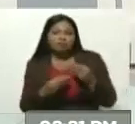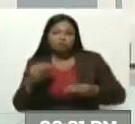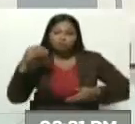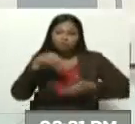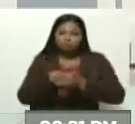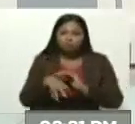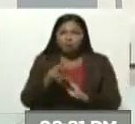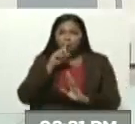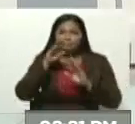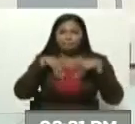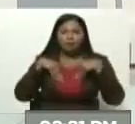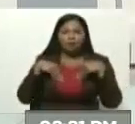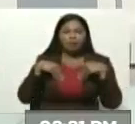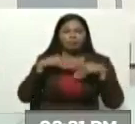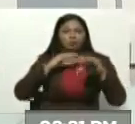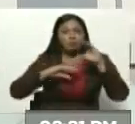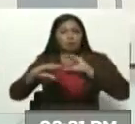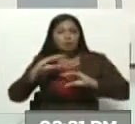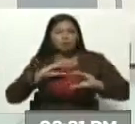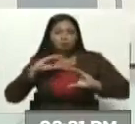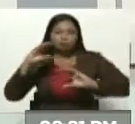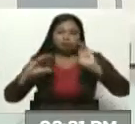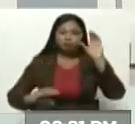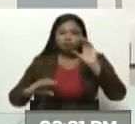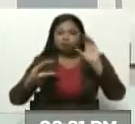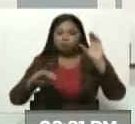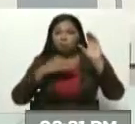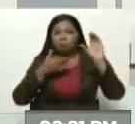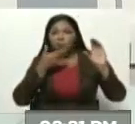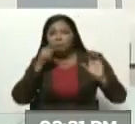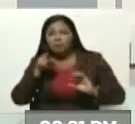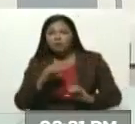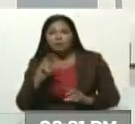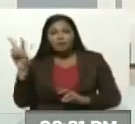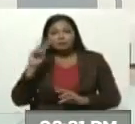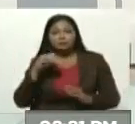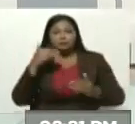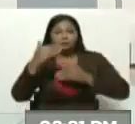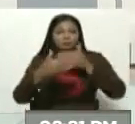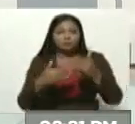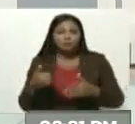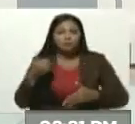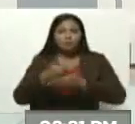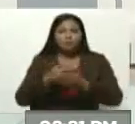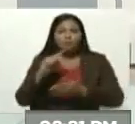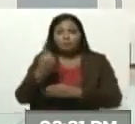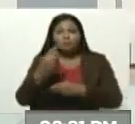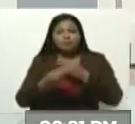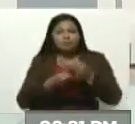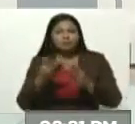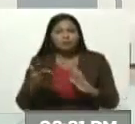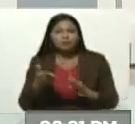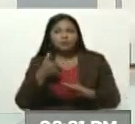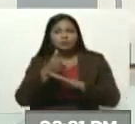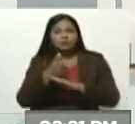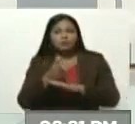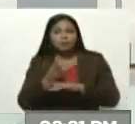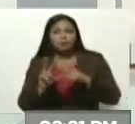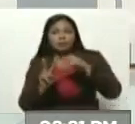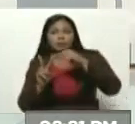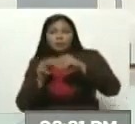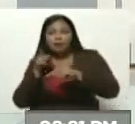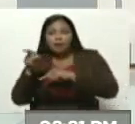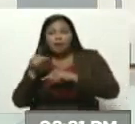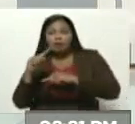silenciar a los medios de comunicación. Recordemos que en 2002, cuando en Venezuela adelantaron un golpe de Estado, lo primero que hicieron fue venir a Venezolanas de Televisión.